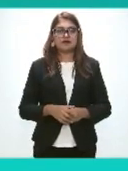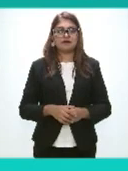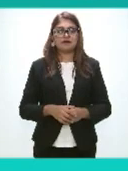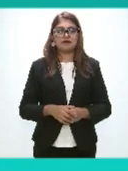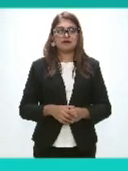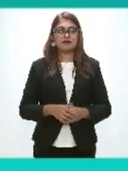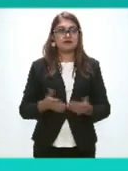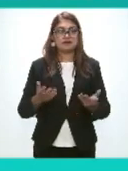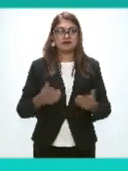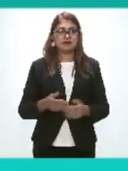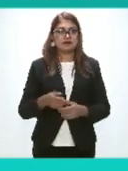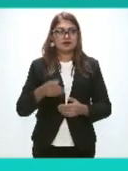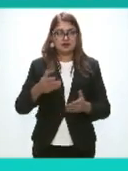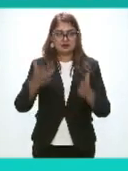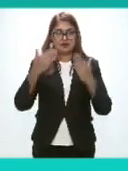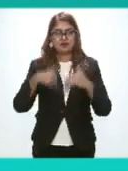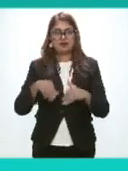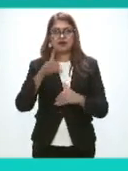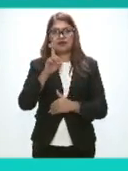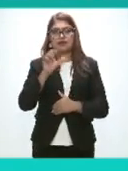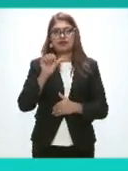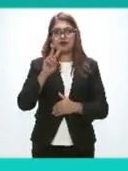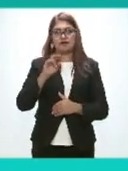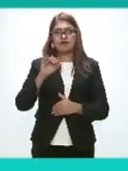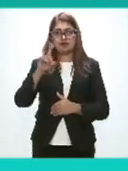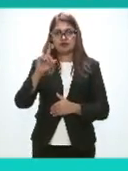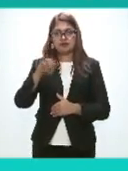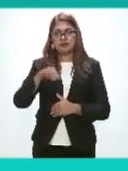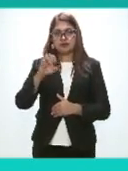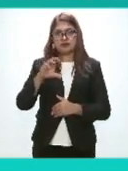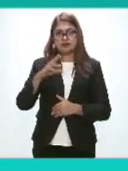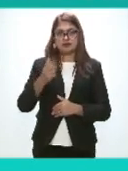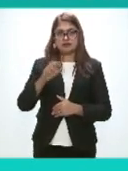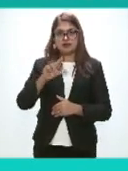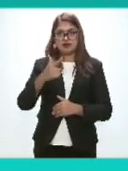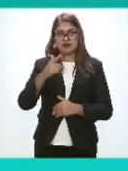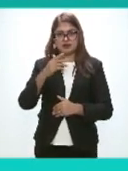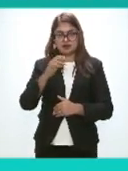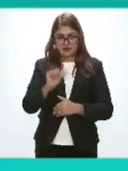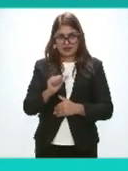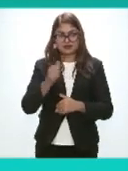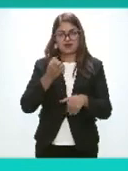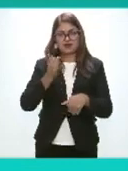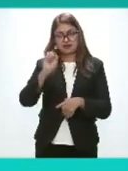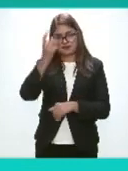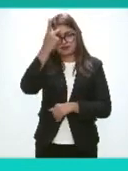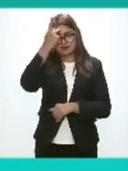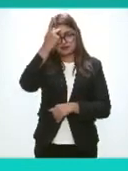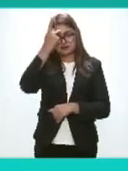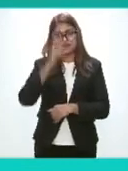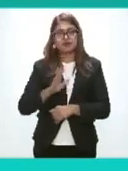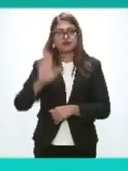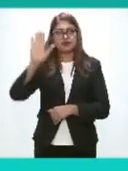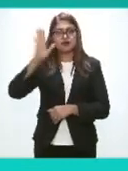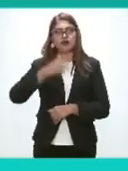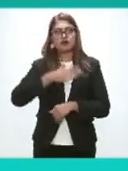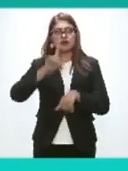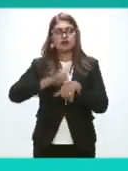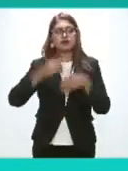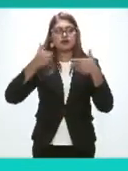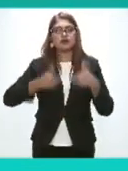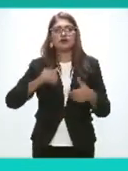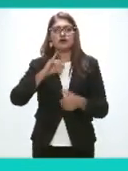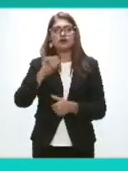El comisionado David Enrique Menchaca Del Instituto De San Luis Potosí Hola Hola Oscar Buen día a todos Alfredo